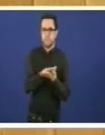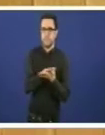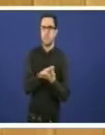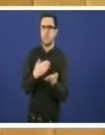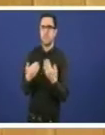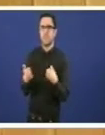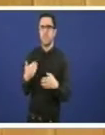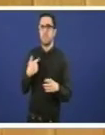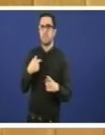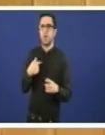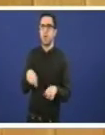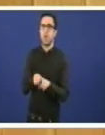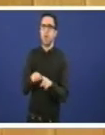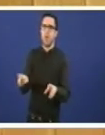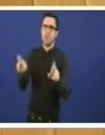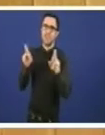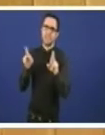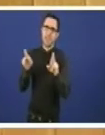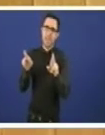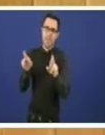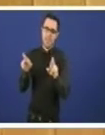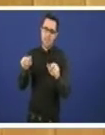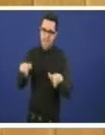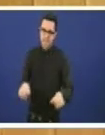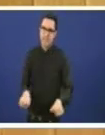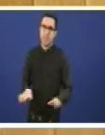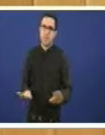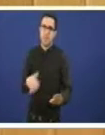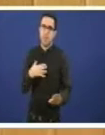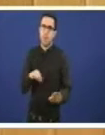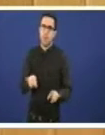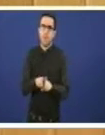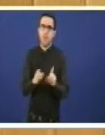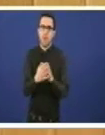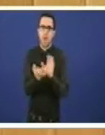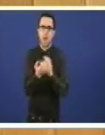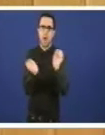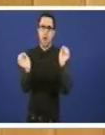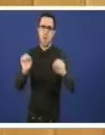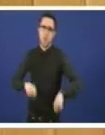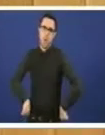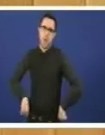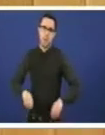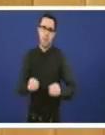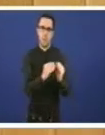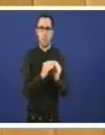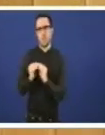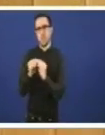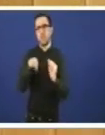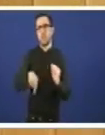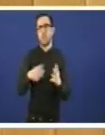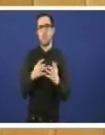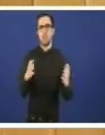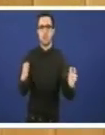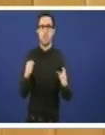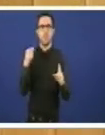esta vez sí non así en ocasións anteriores prosperar un acordo unánime desta Cámara rexeitando a ubicación